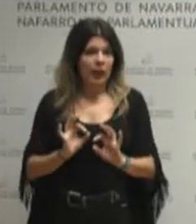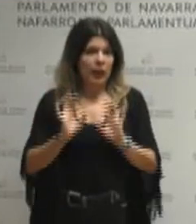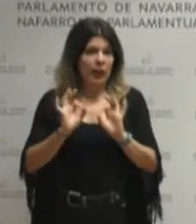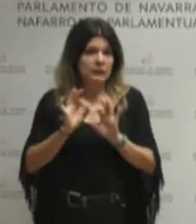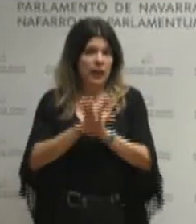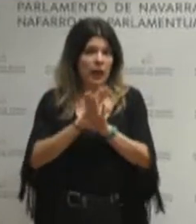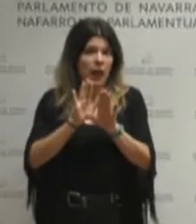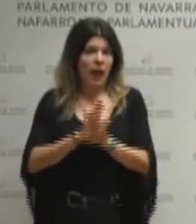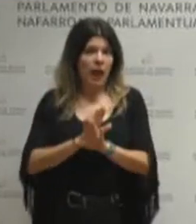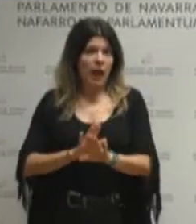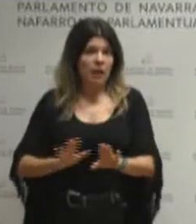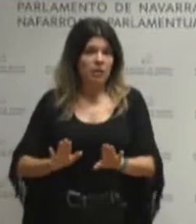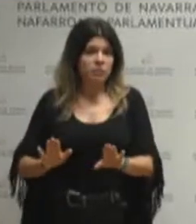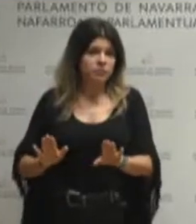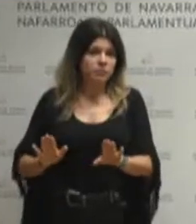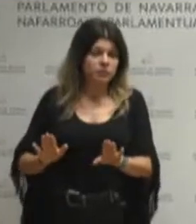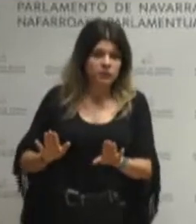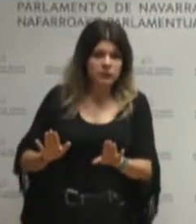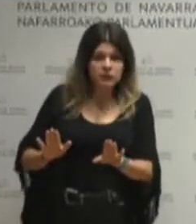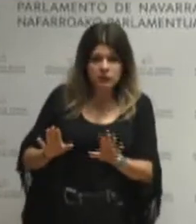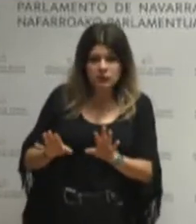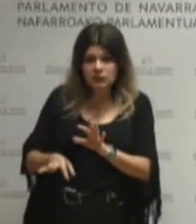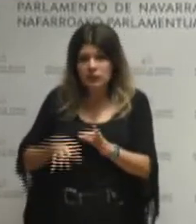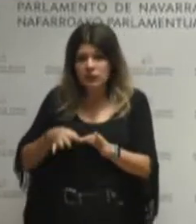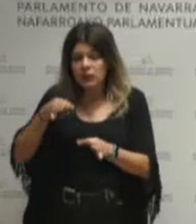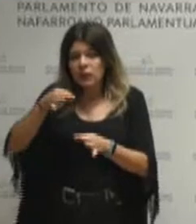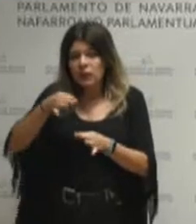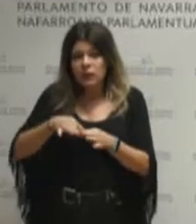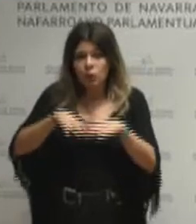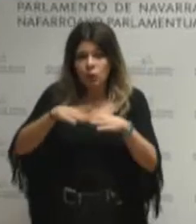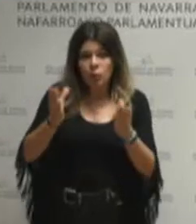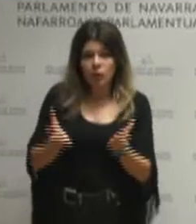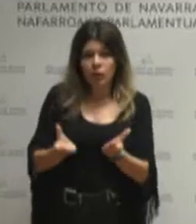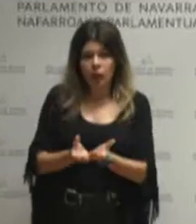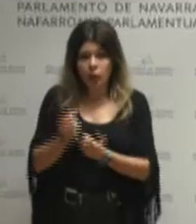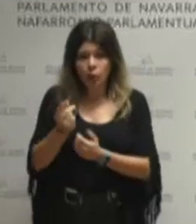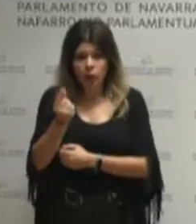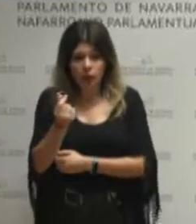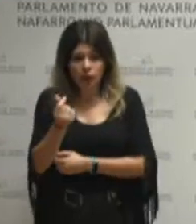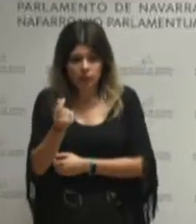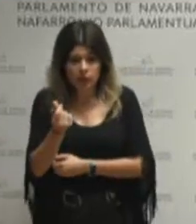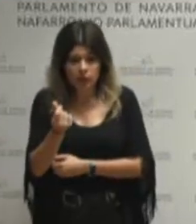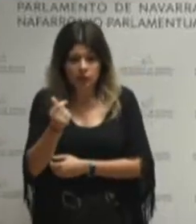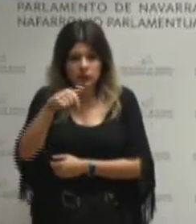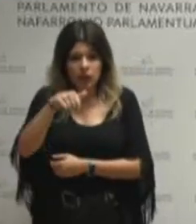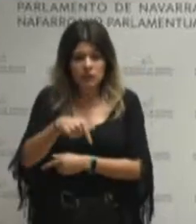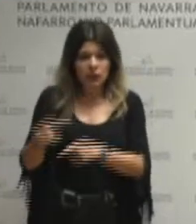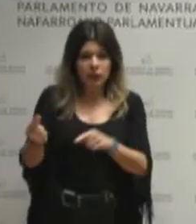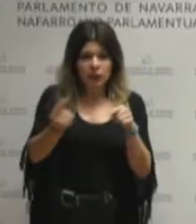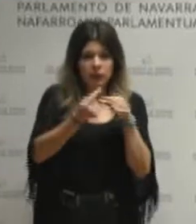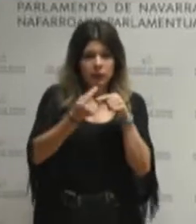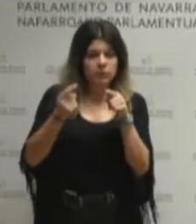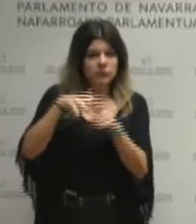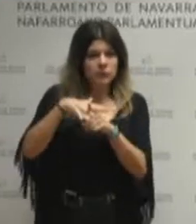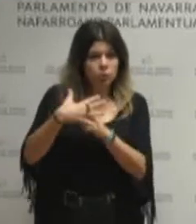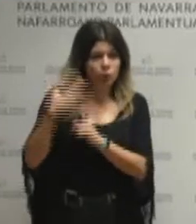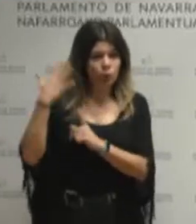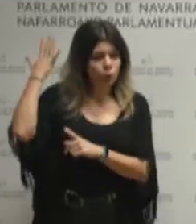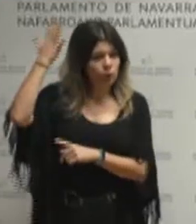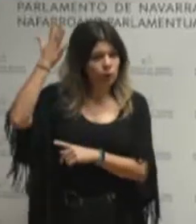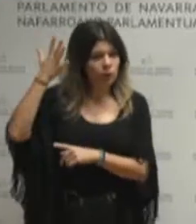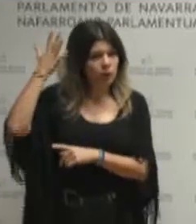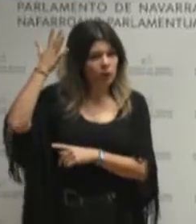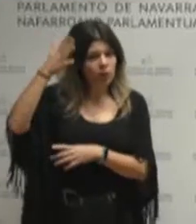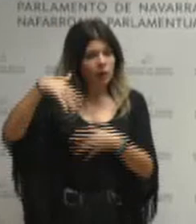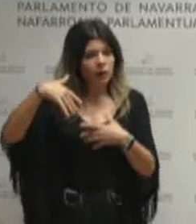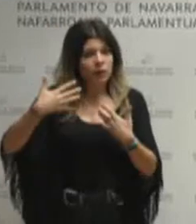Gaurkoa, Nafarroaren egoeraren inguruko ez dabaida da, eta balantzea egiten egitea tokatzen da,